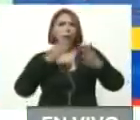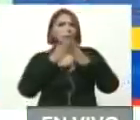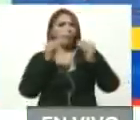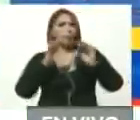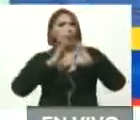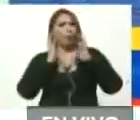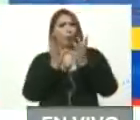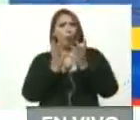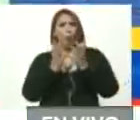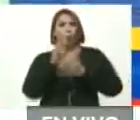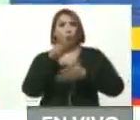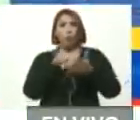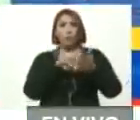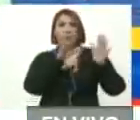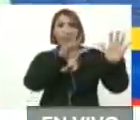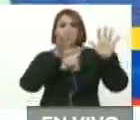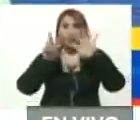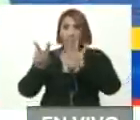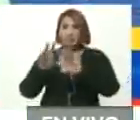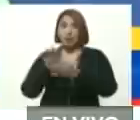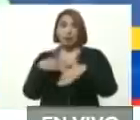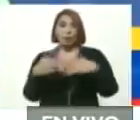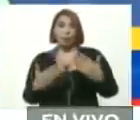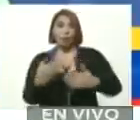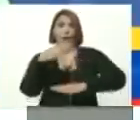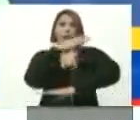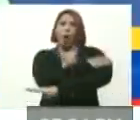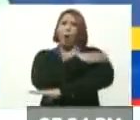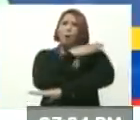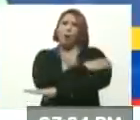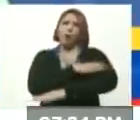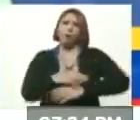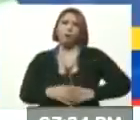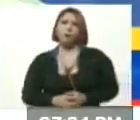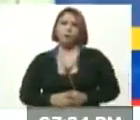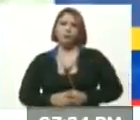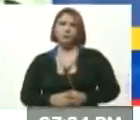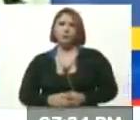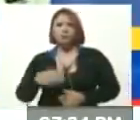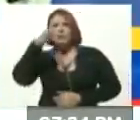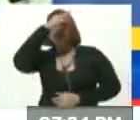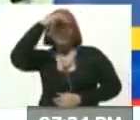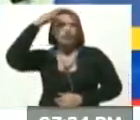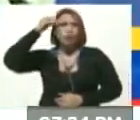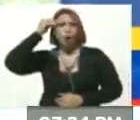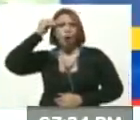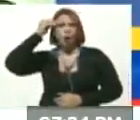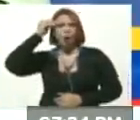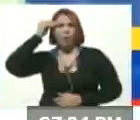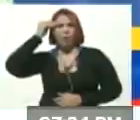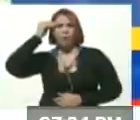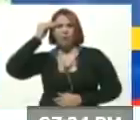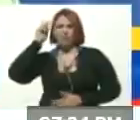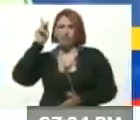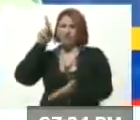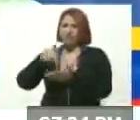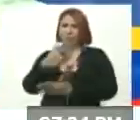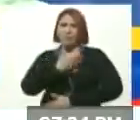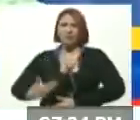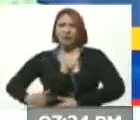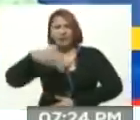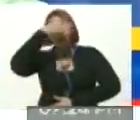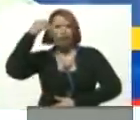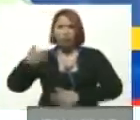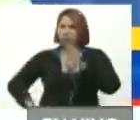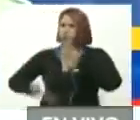En el 2017, cuando la derecha trumpista, con la llegada de Donald Trump, se fue a la guerra,